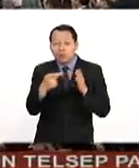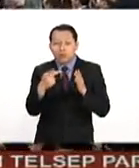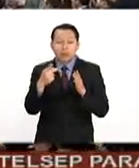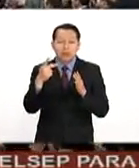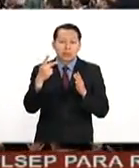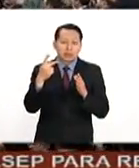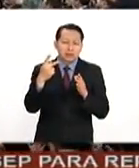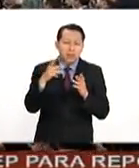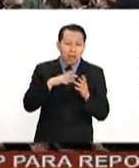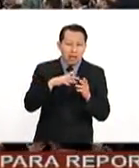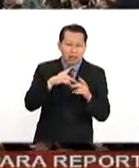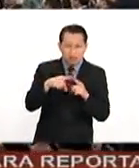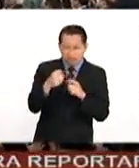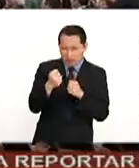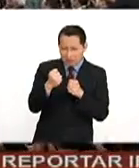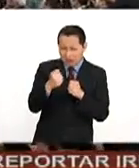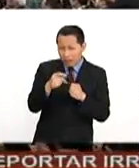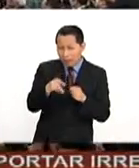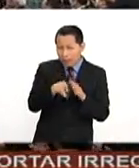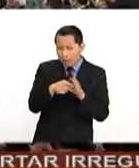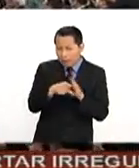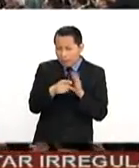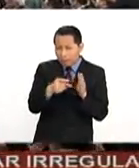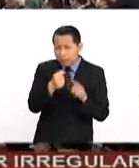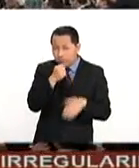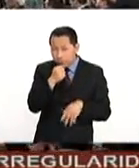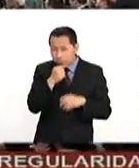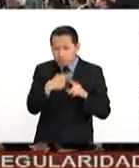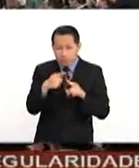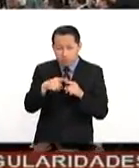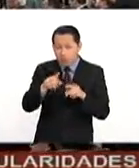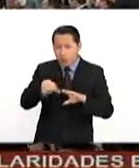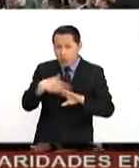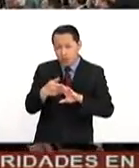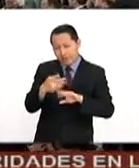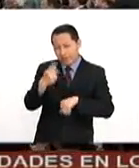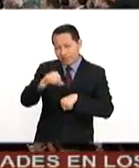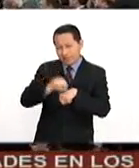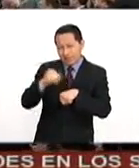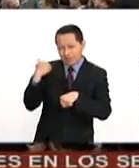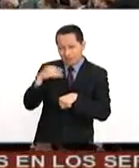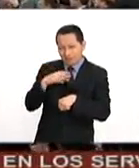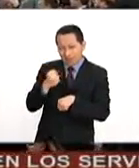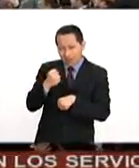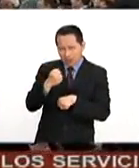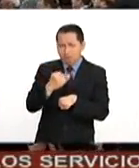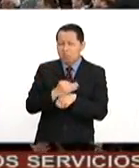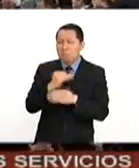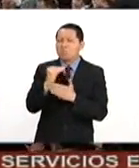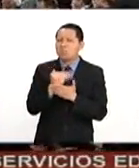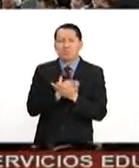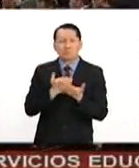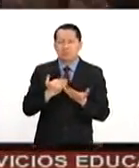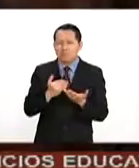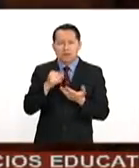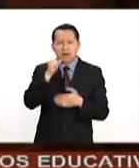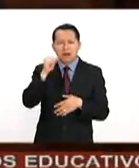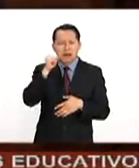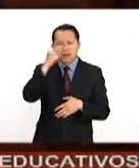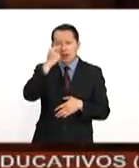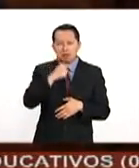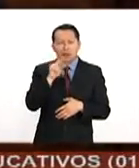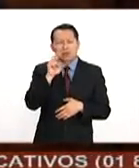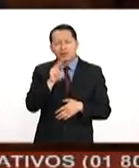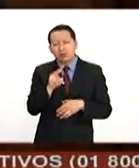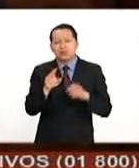enfrentamiento con la prensa alcanzó niveles insospechados la semana pasada, y anoche fue, bueno, no escuchamos